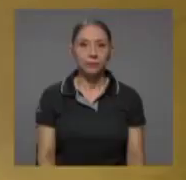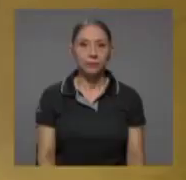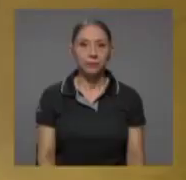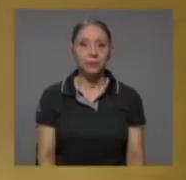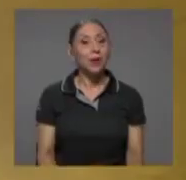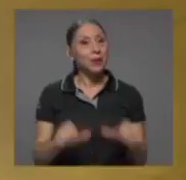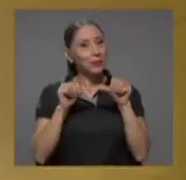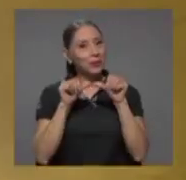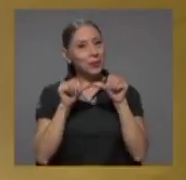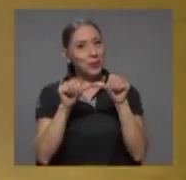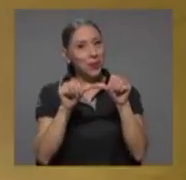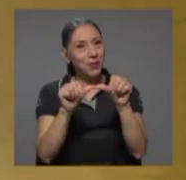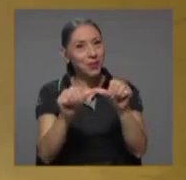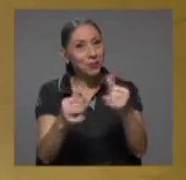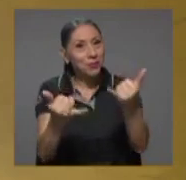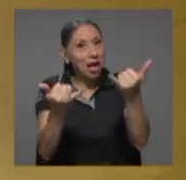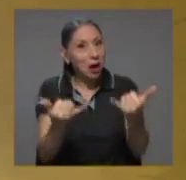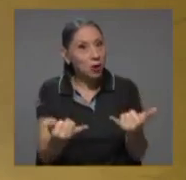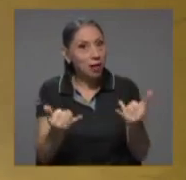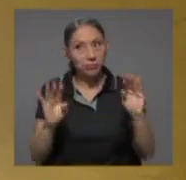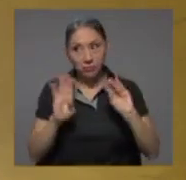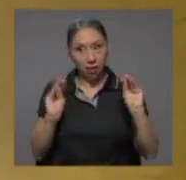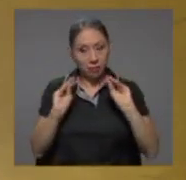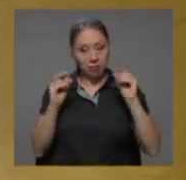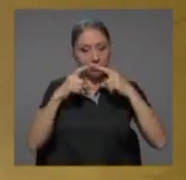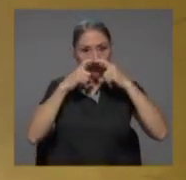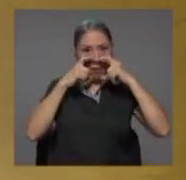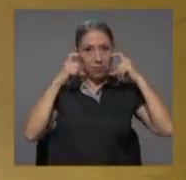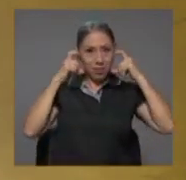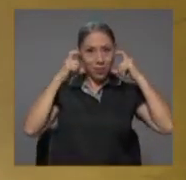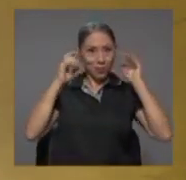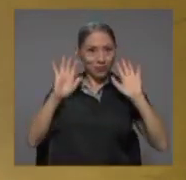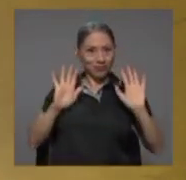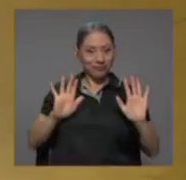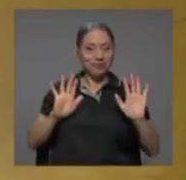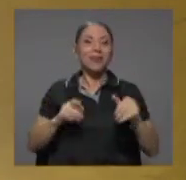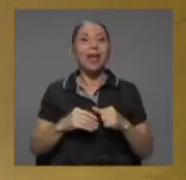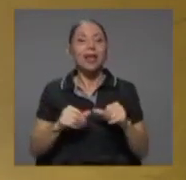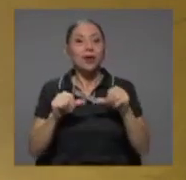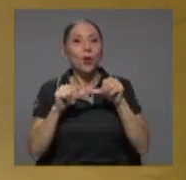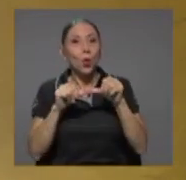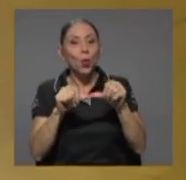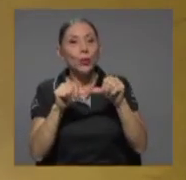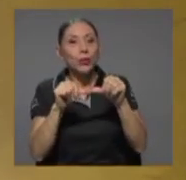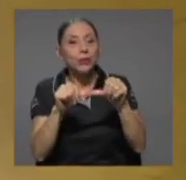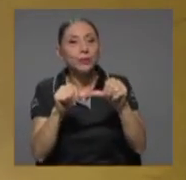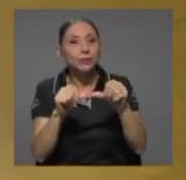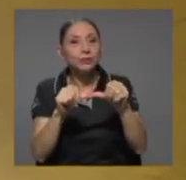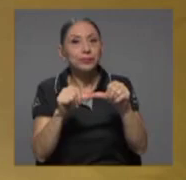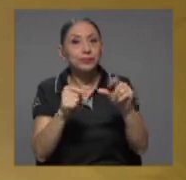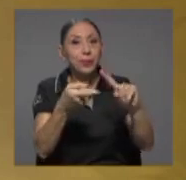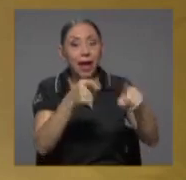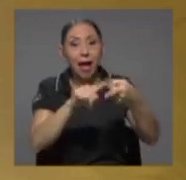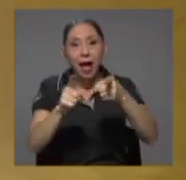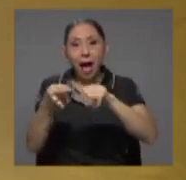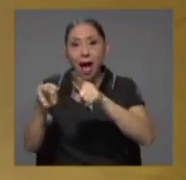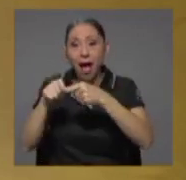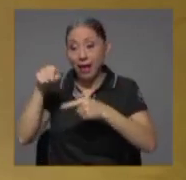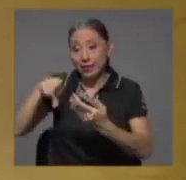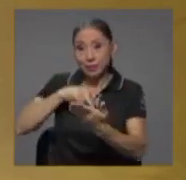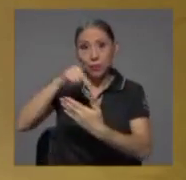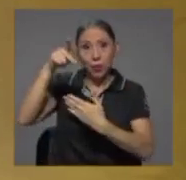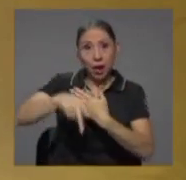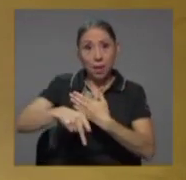continuamos ahora sin barbijo amigas y amigos en este programa de